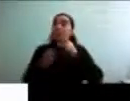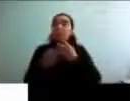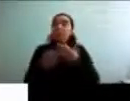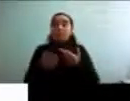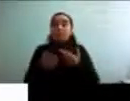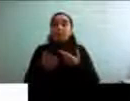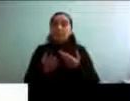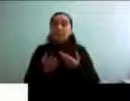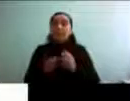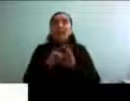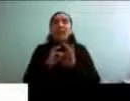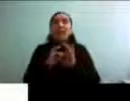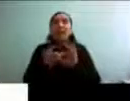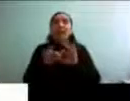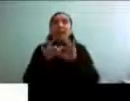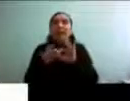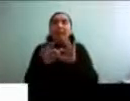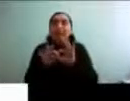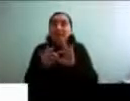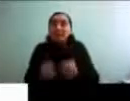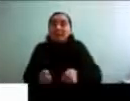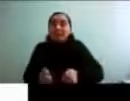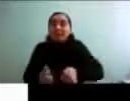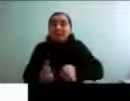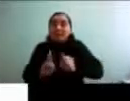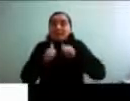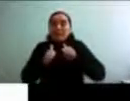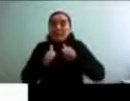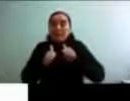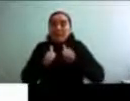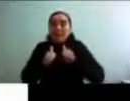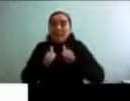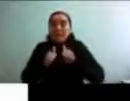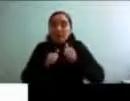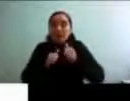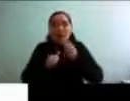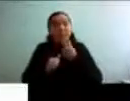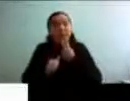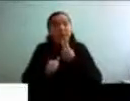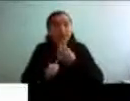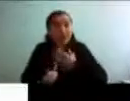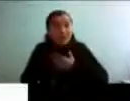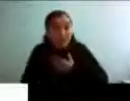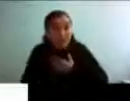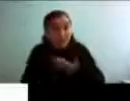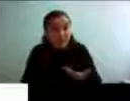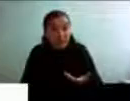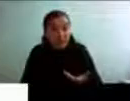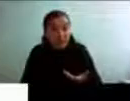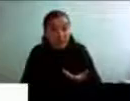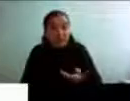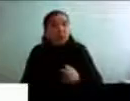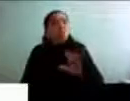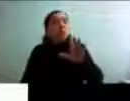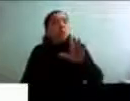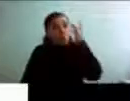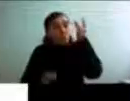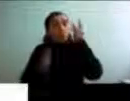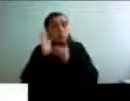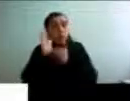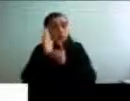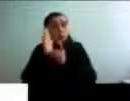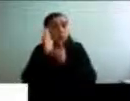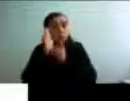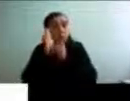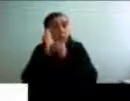estos desafíos que a uno se le ponen por delante a lo largo de la vida, uno se va desarrollando como ser